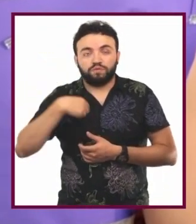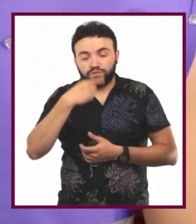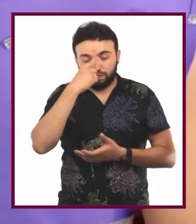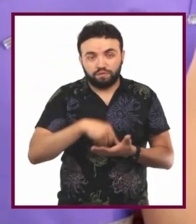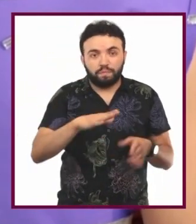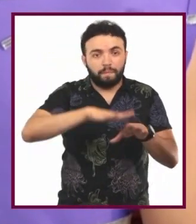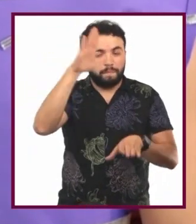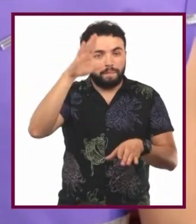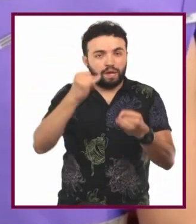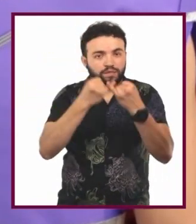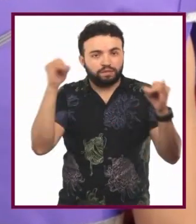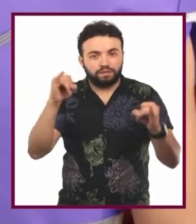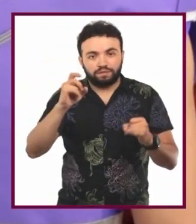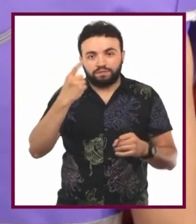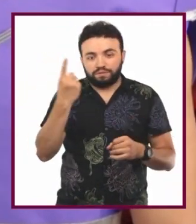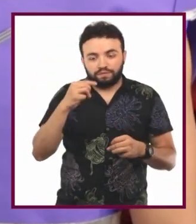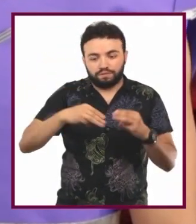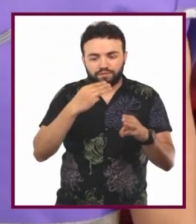independientes que nuestro planeta.